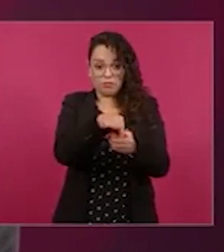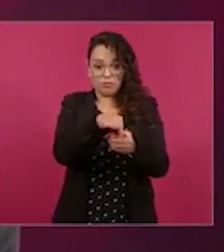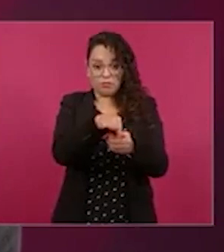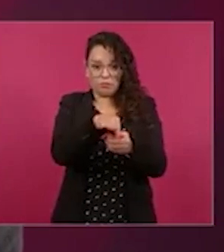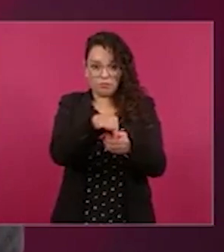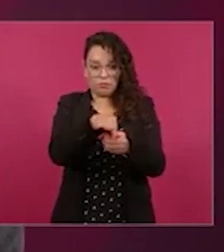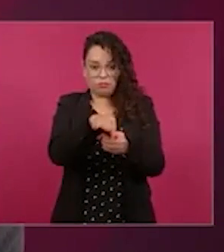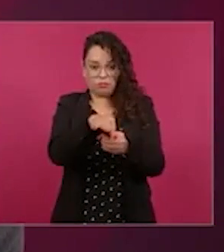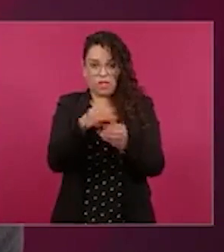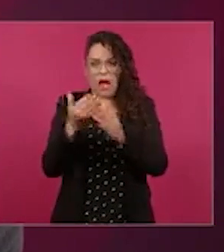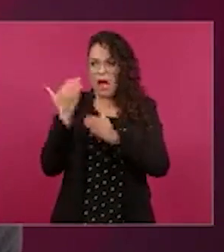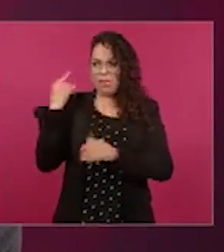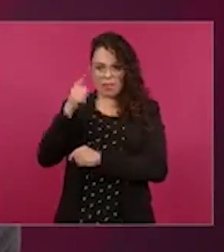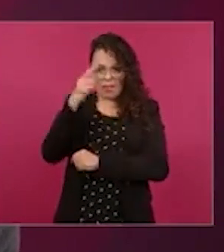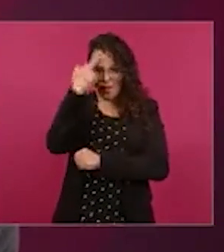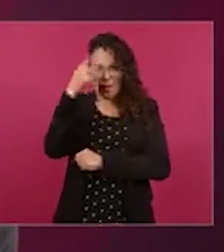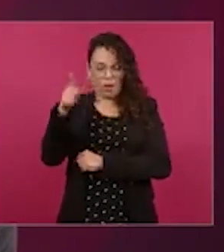muestra